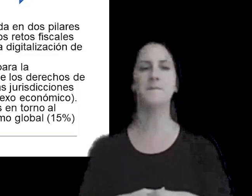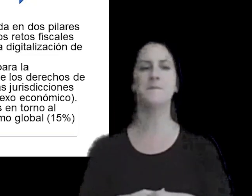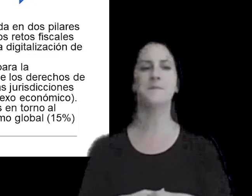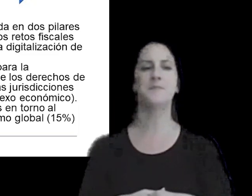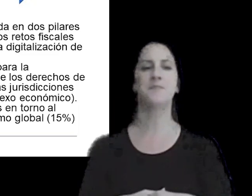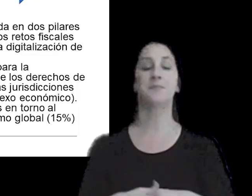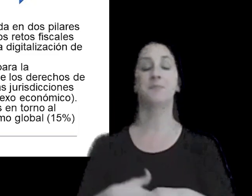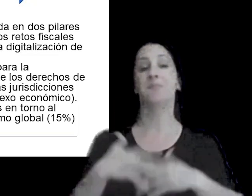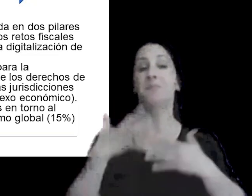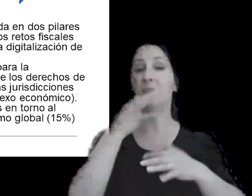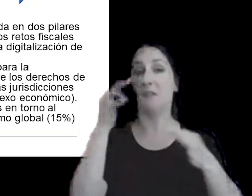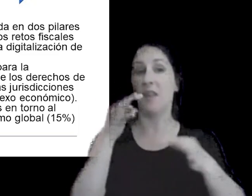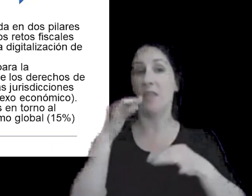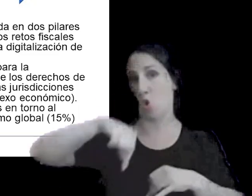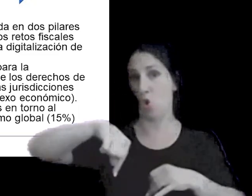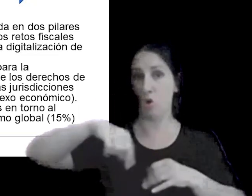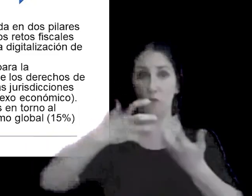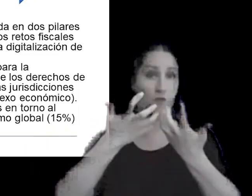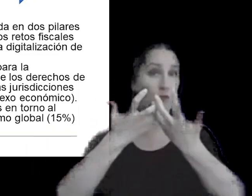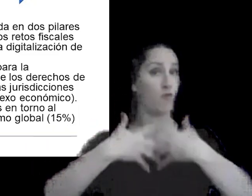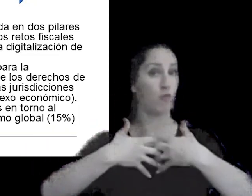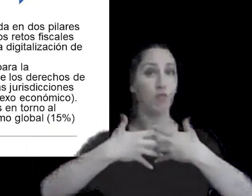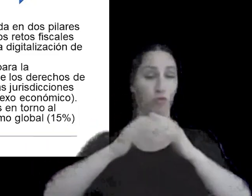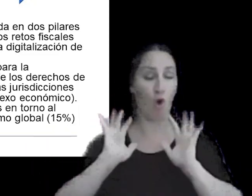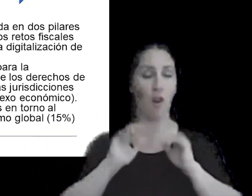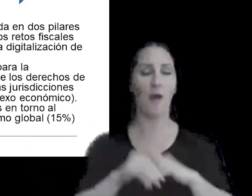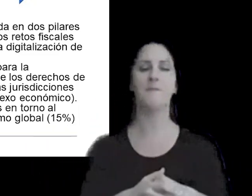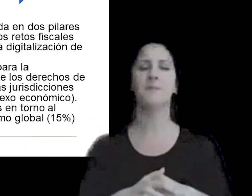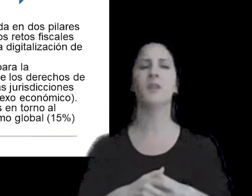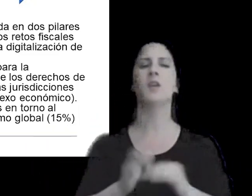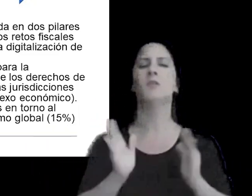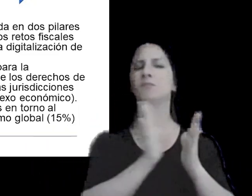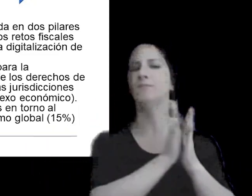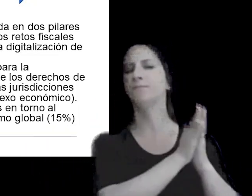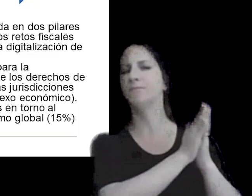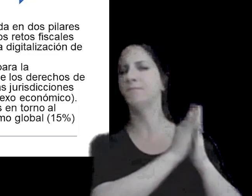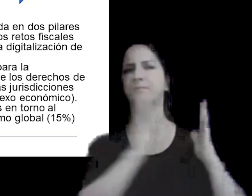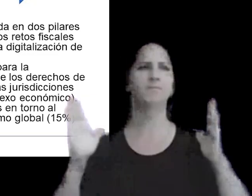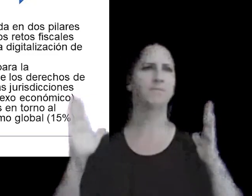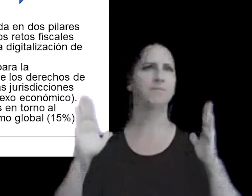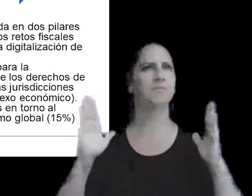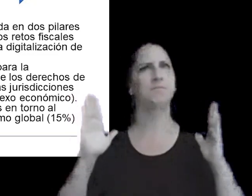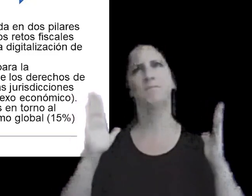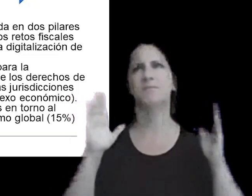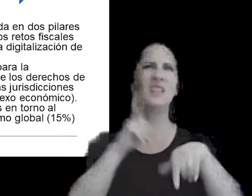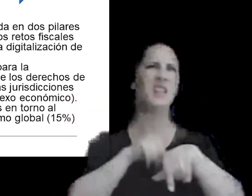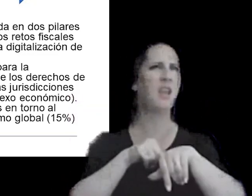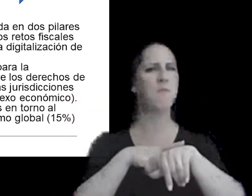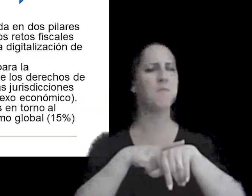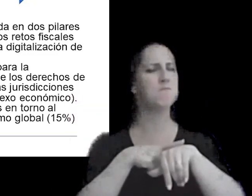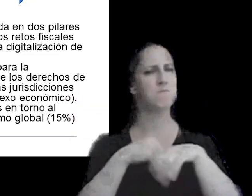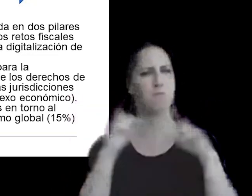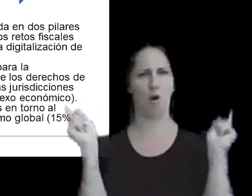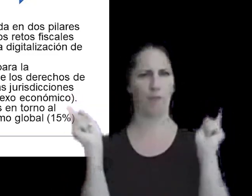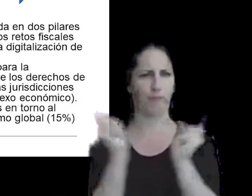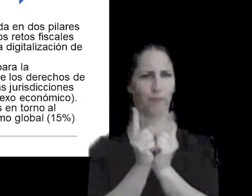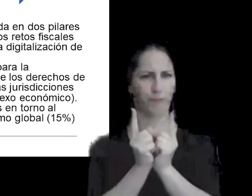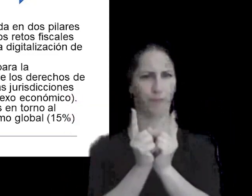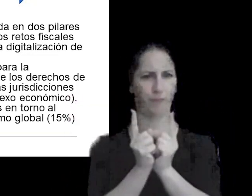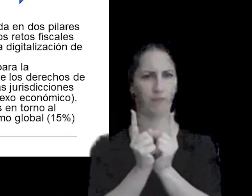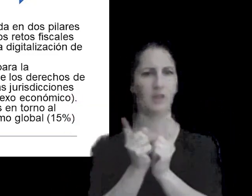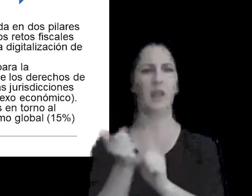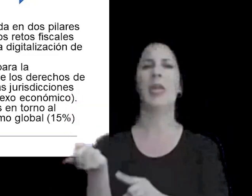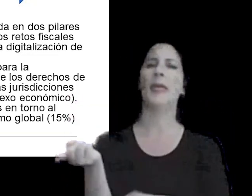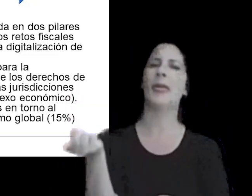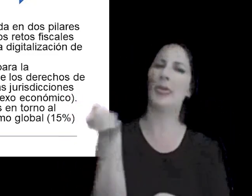que en definitiva hoy está vigente lo cierto es que duró relativamente poco el tiempo en